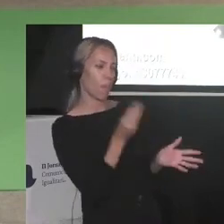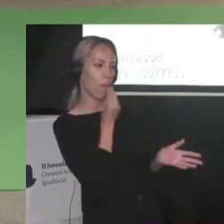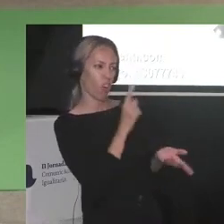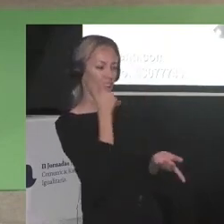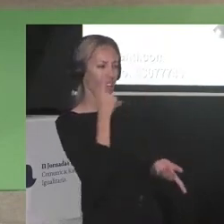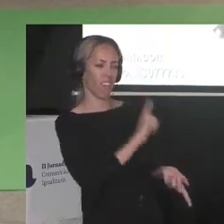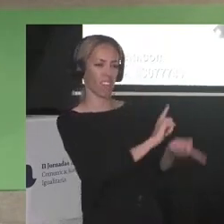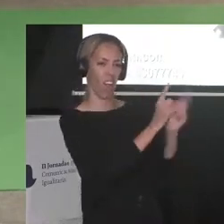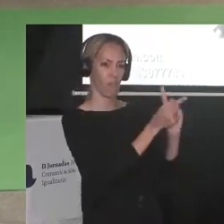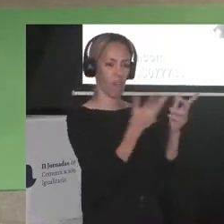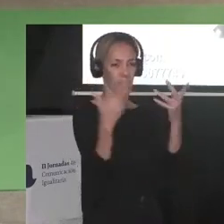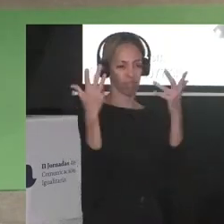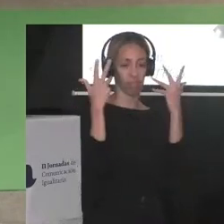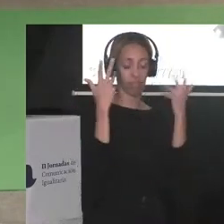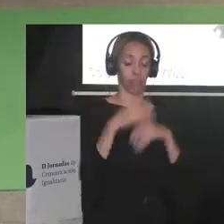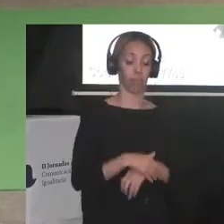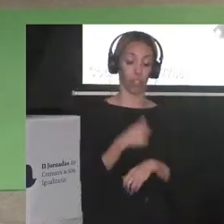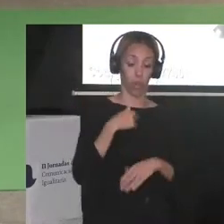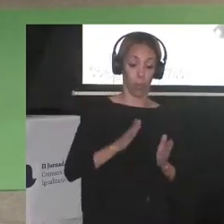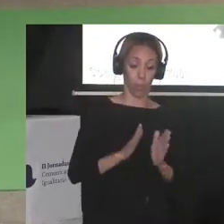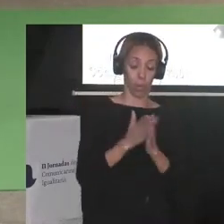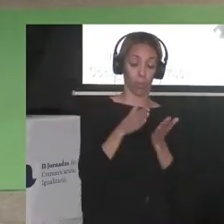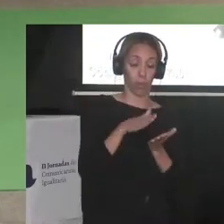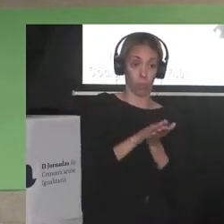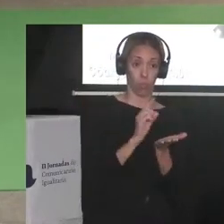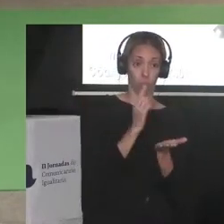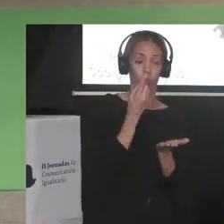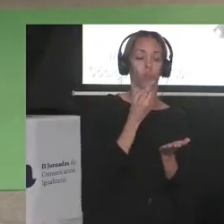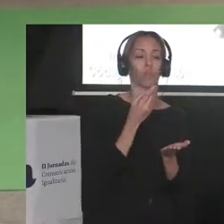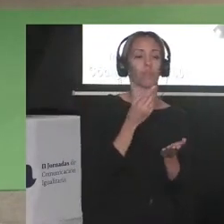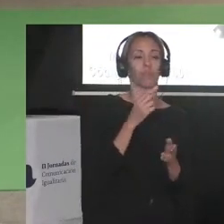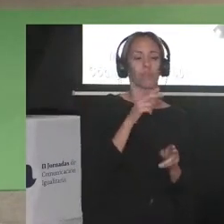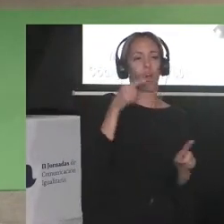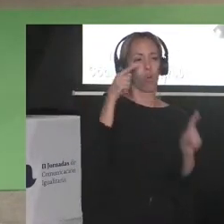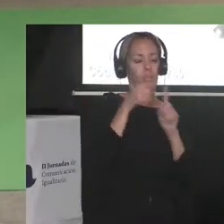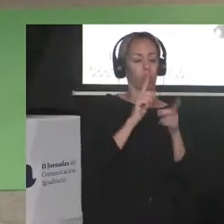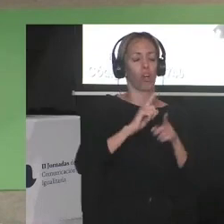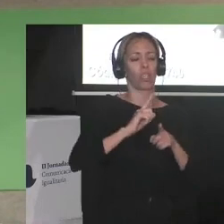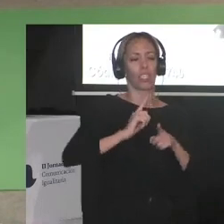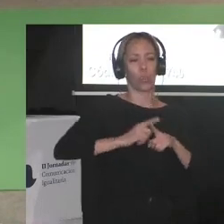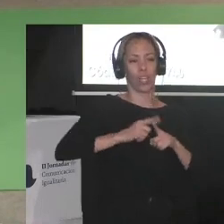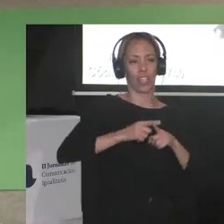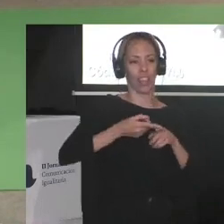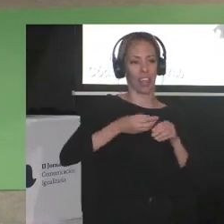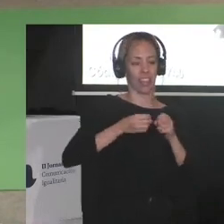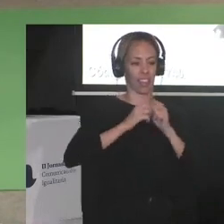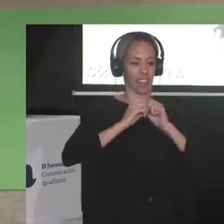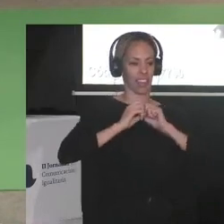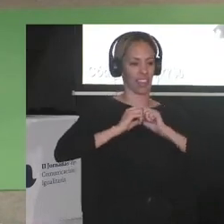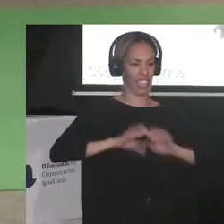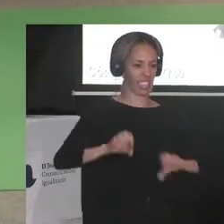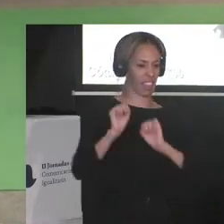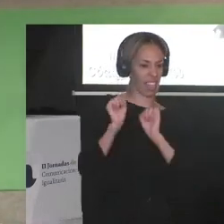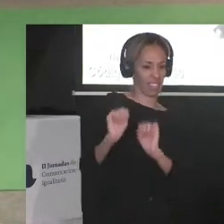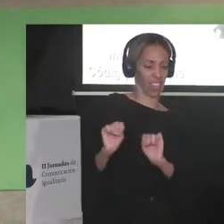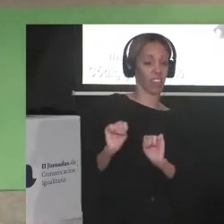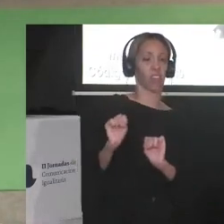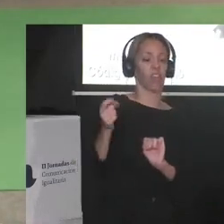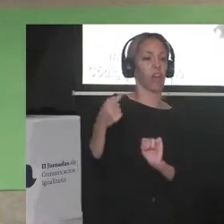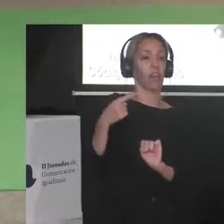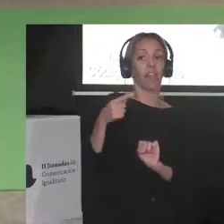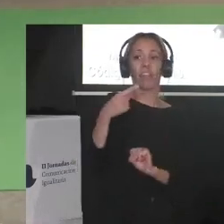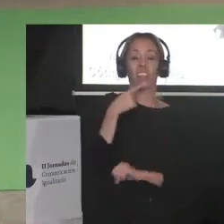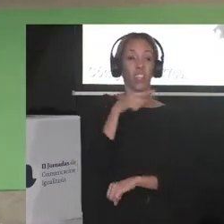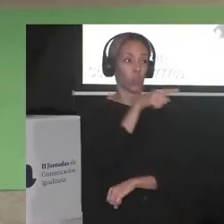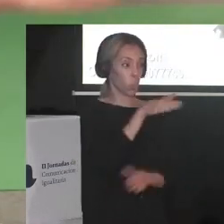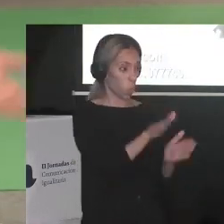Cuando publiqué mi primer libro, un libro de periodismo gonzo sobre sexualidades disidentes, dijeron que me lo había inventado todo porque